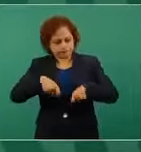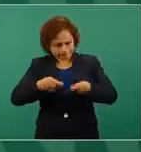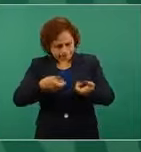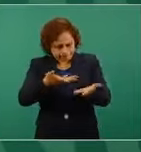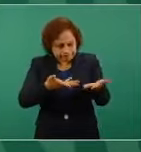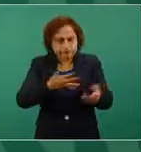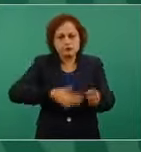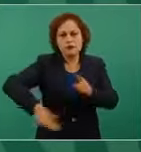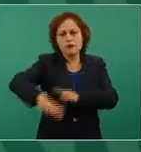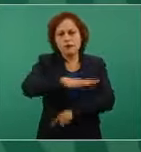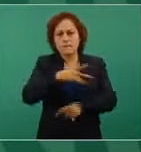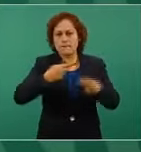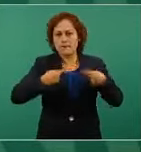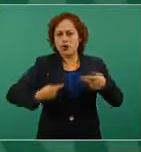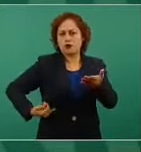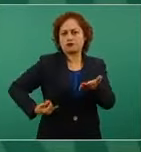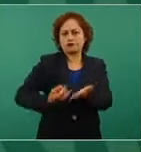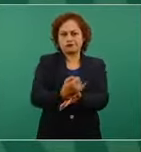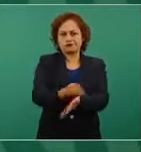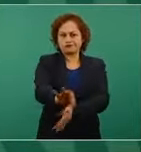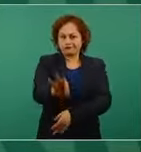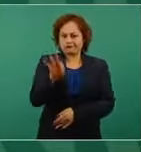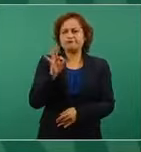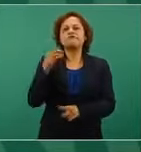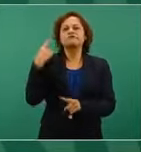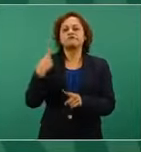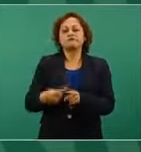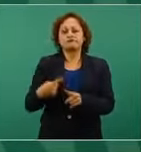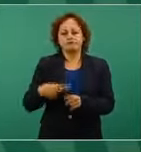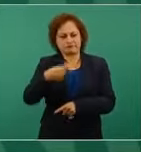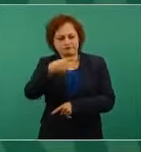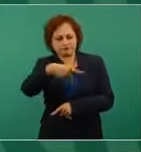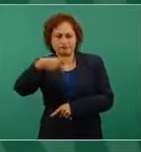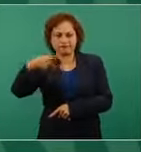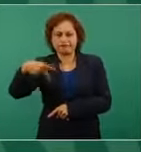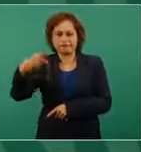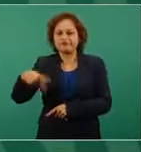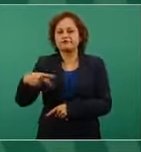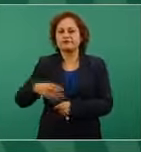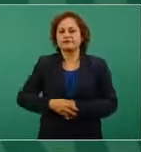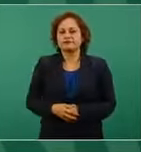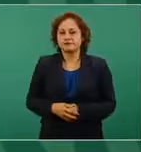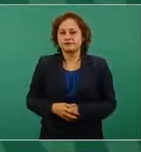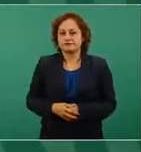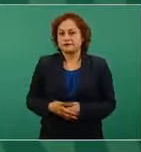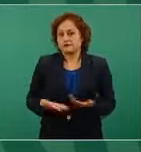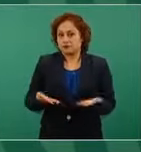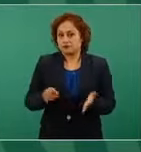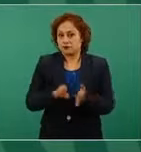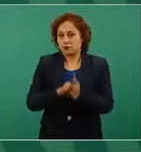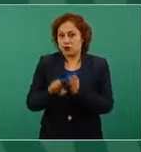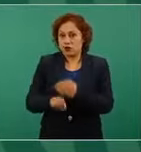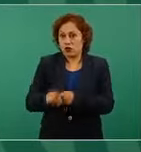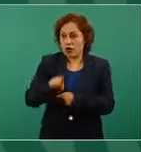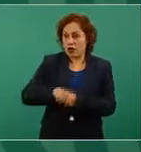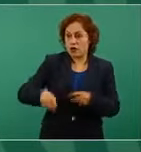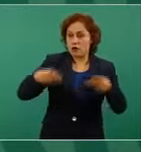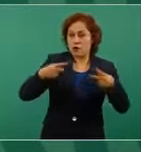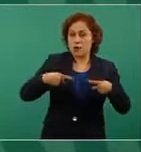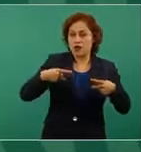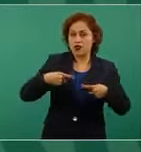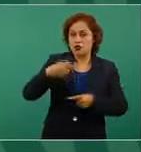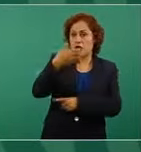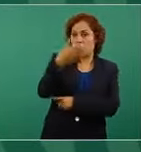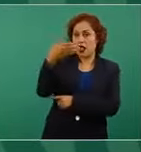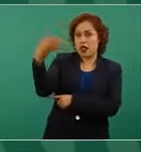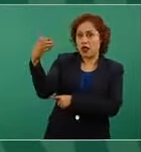decide y vale lo mismo el voto de un campesino del voto de un potentado.